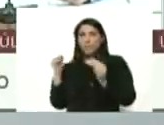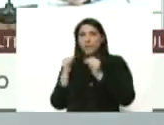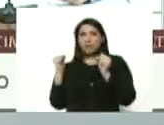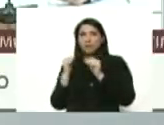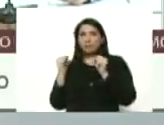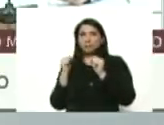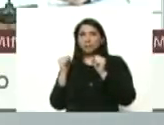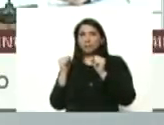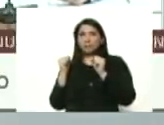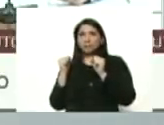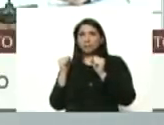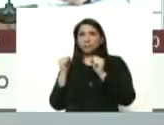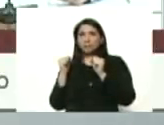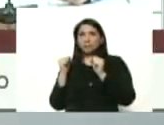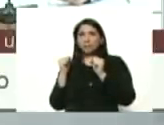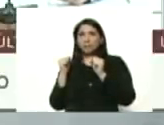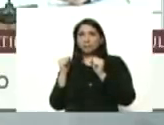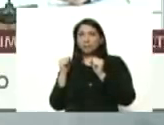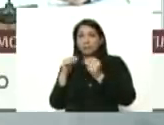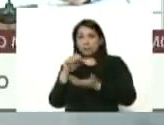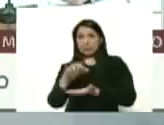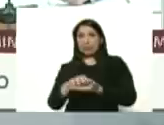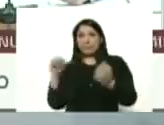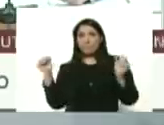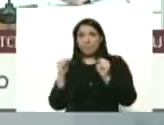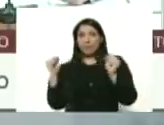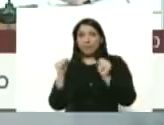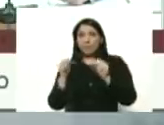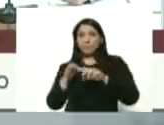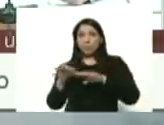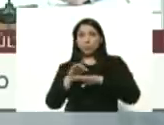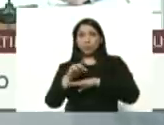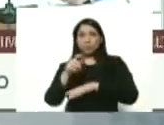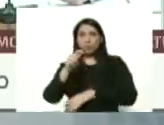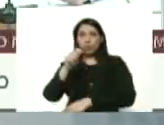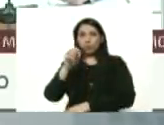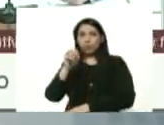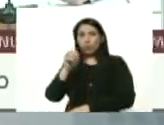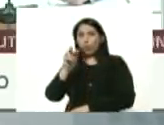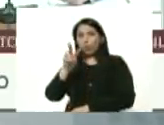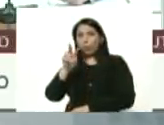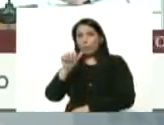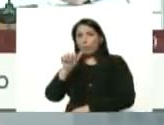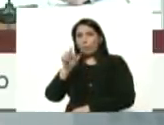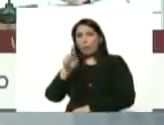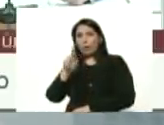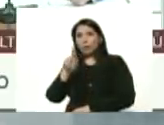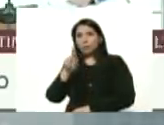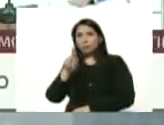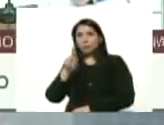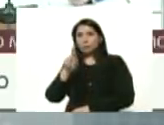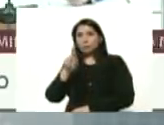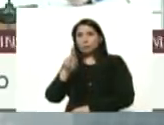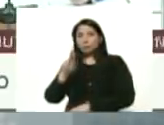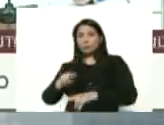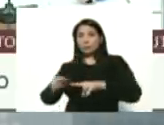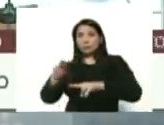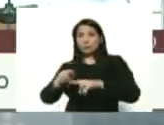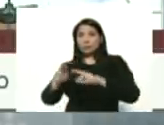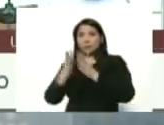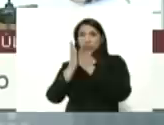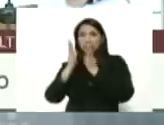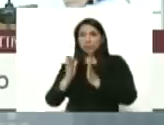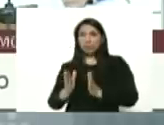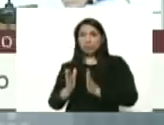Mérida en los Andes venezolanos municipio de Tobarro el Llano una niña estudiante